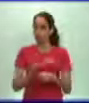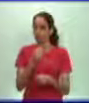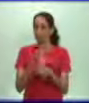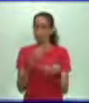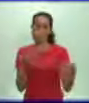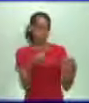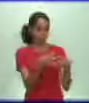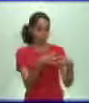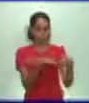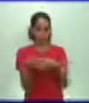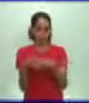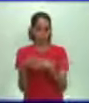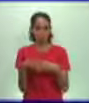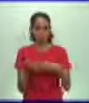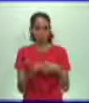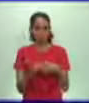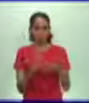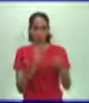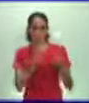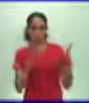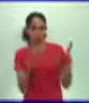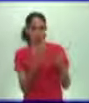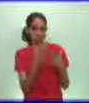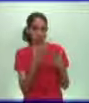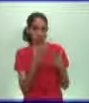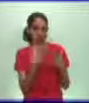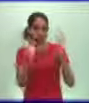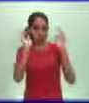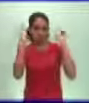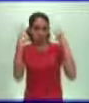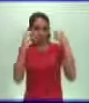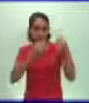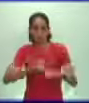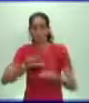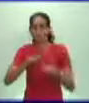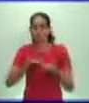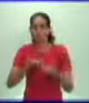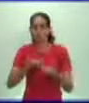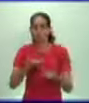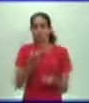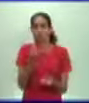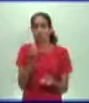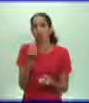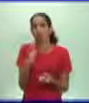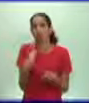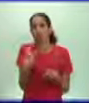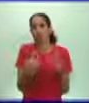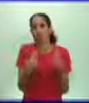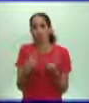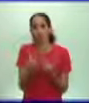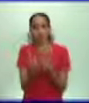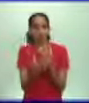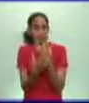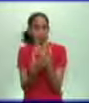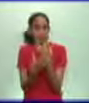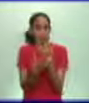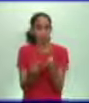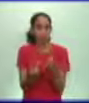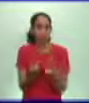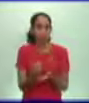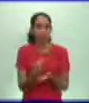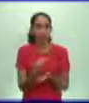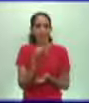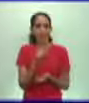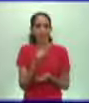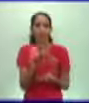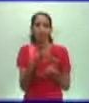la comuna campesina. Que les servía para el pasto e incluso para usar la madera. Pues recuerden que los señores feudales